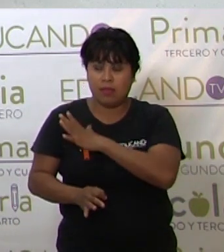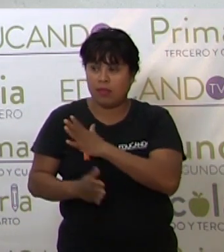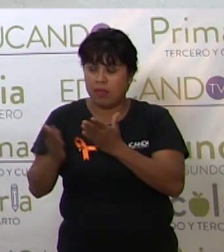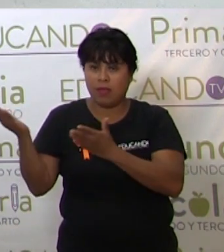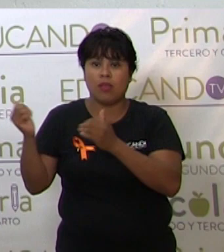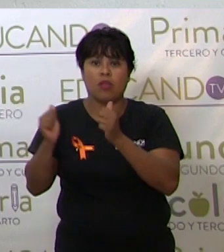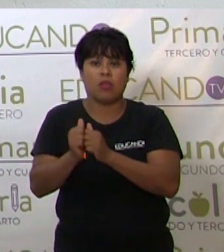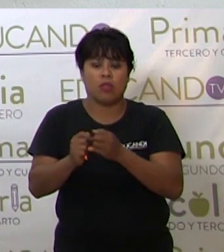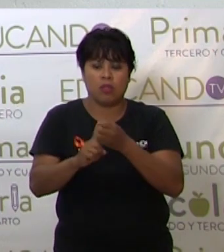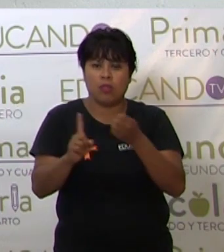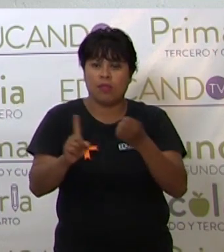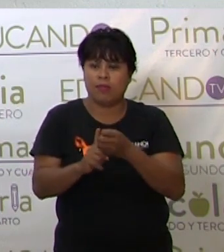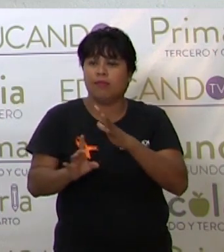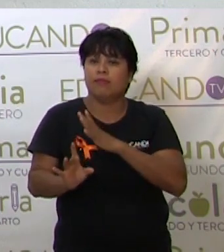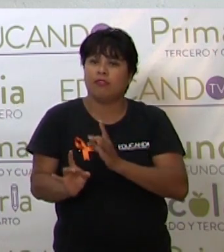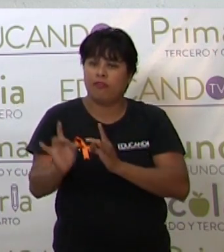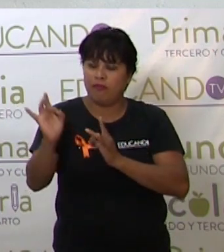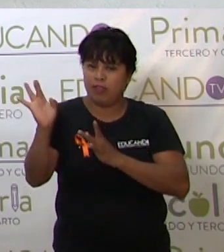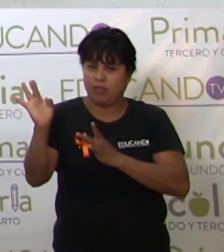texto y una flecha.